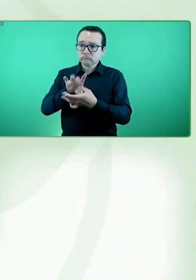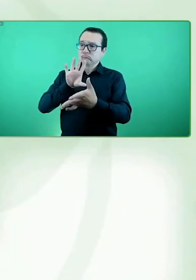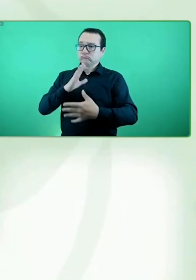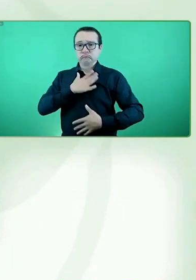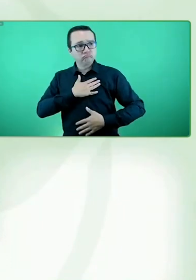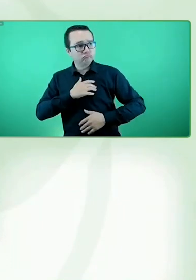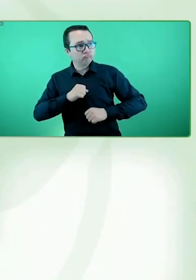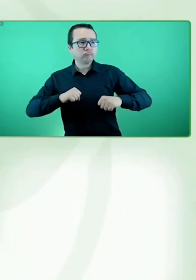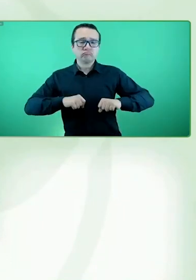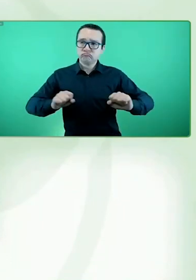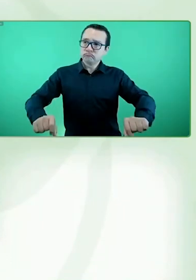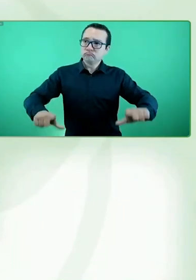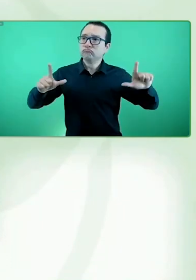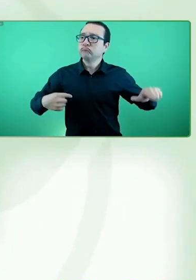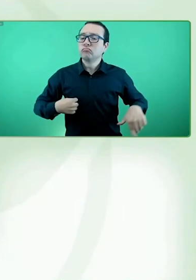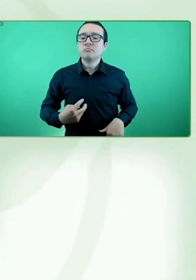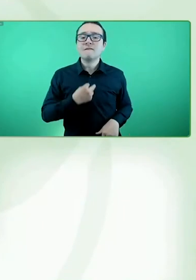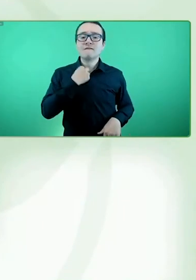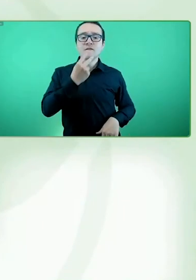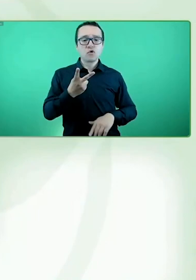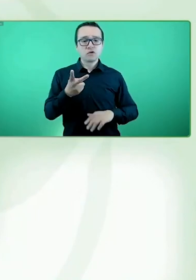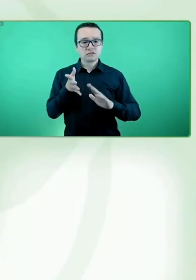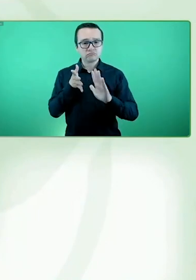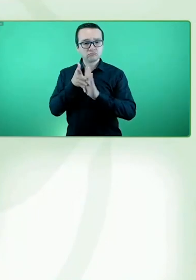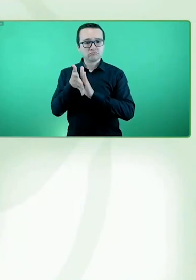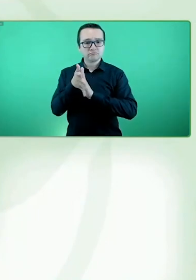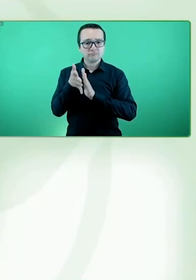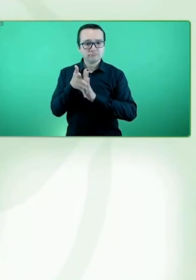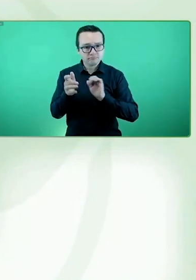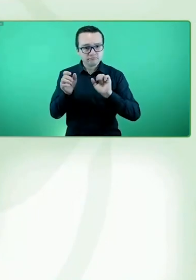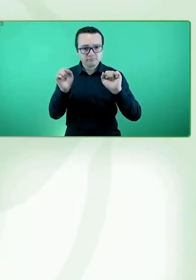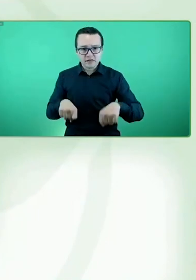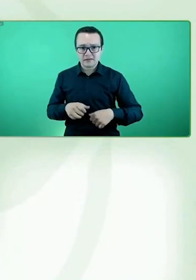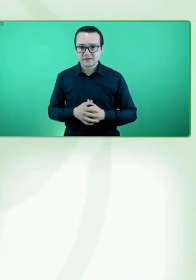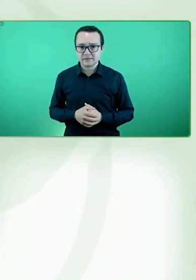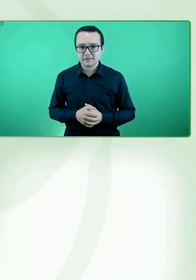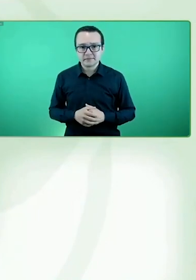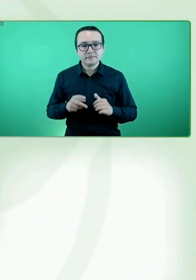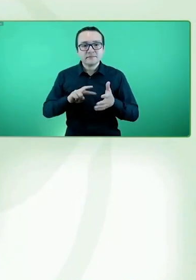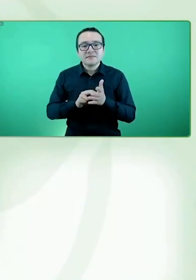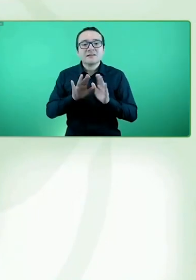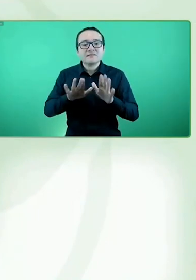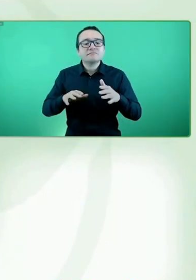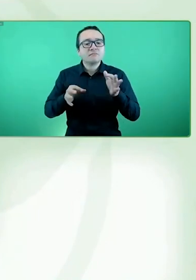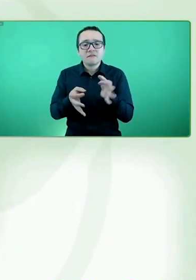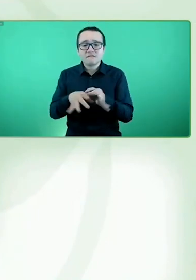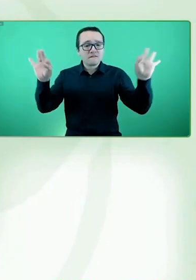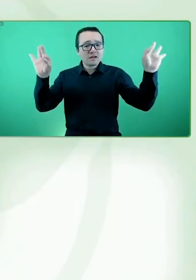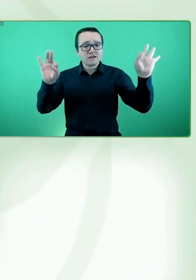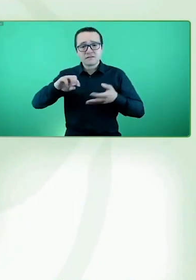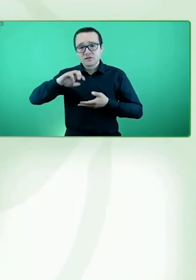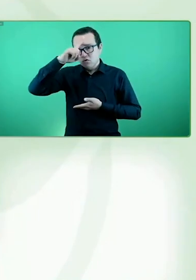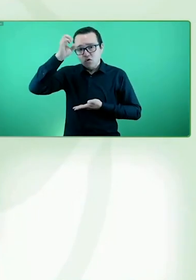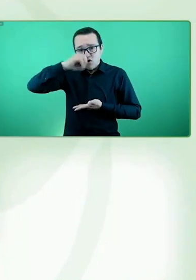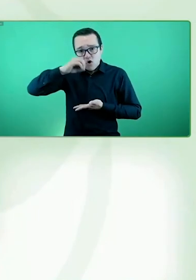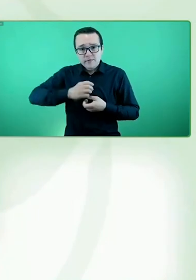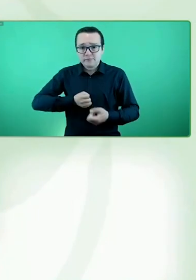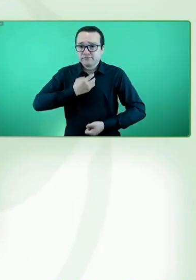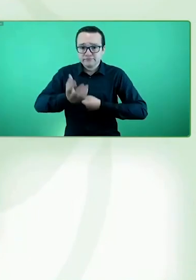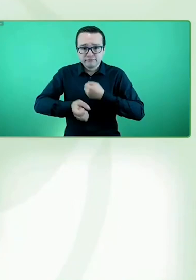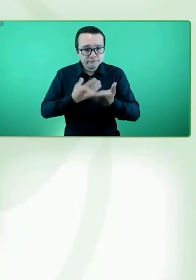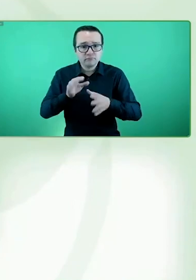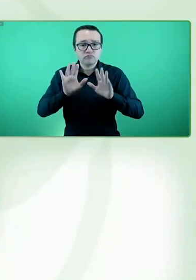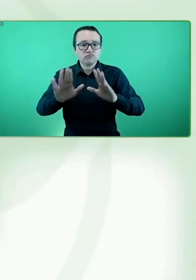escuchadas siempre y teniendo el derecho de ejercer y expresar libremente sus opiniones con total accesibilidad y uso de la información